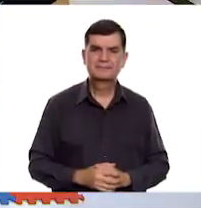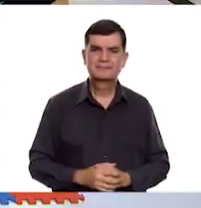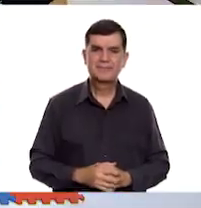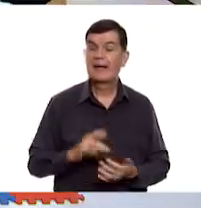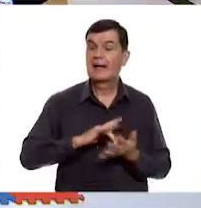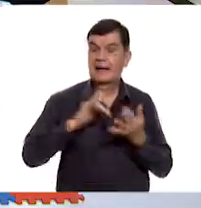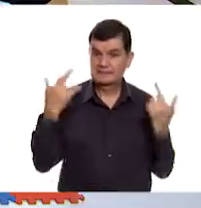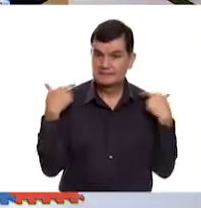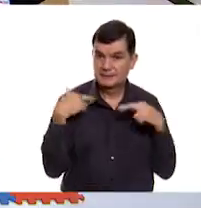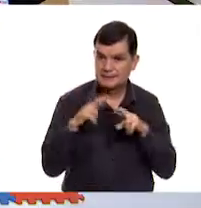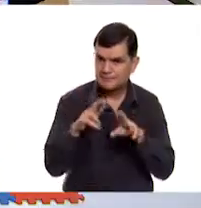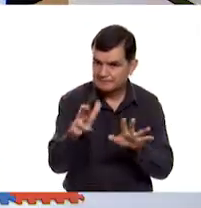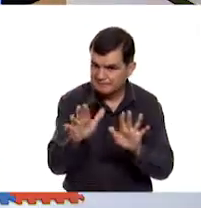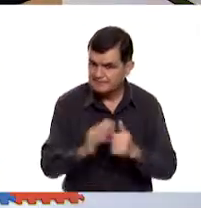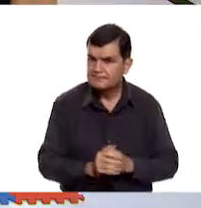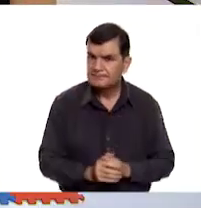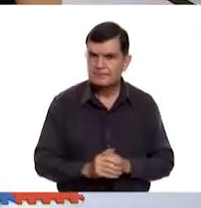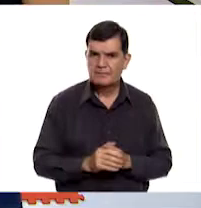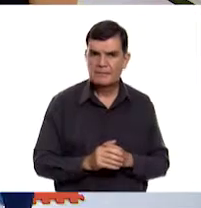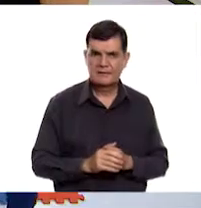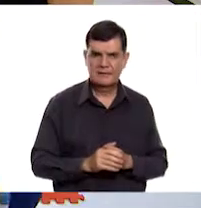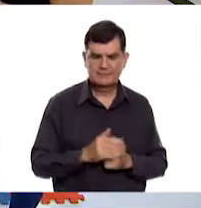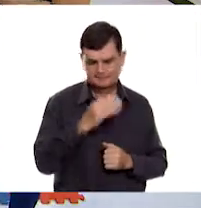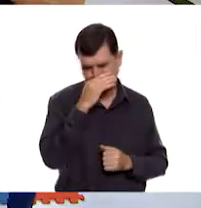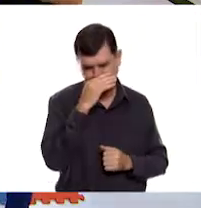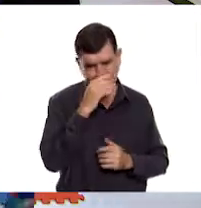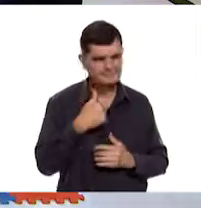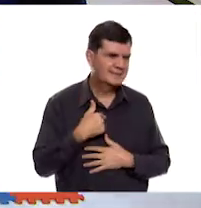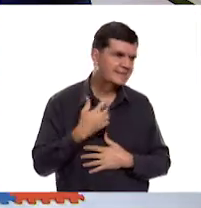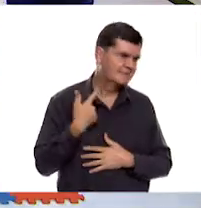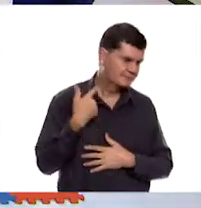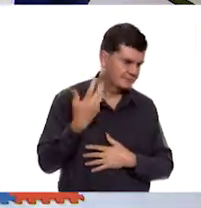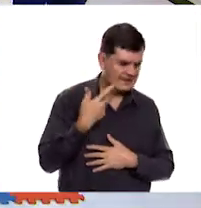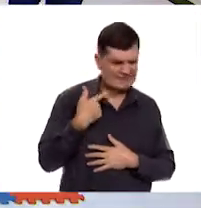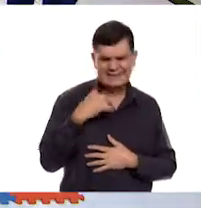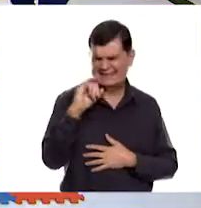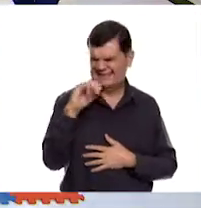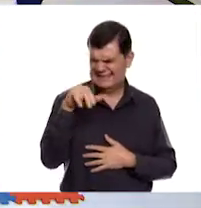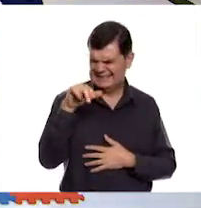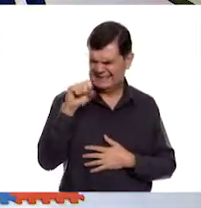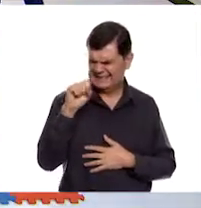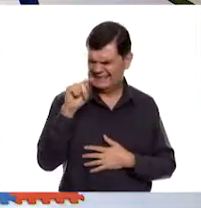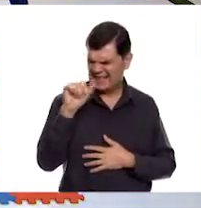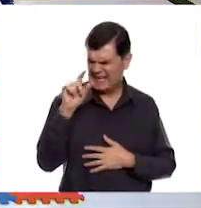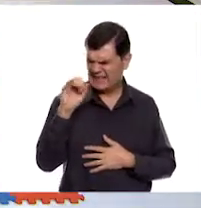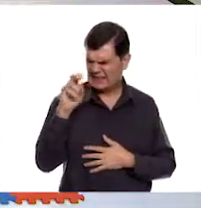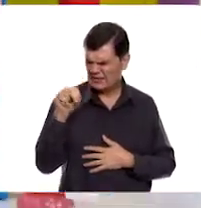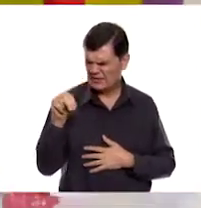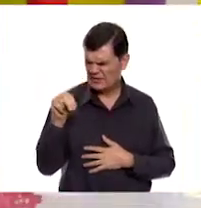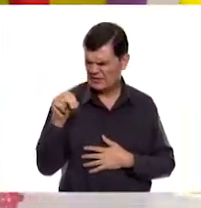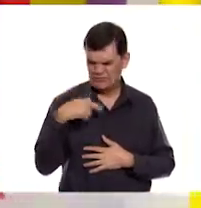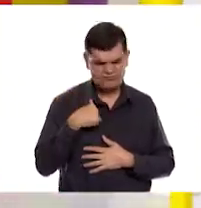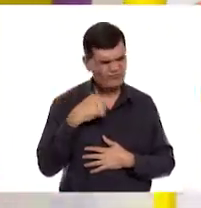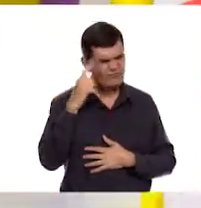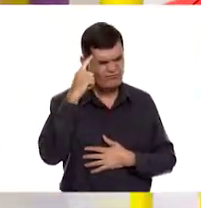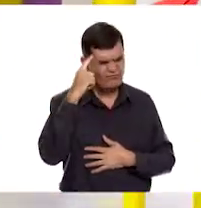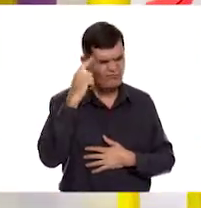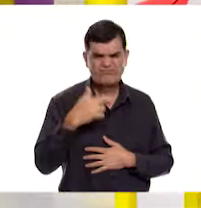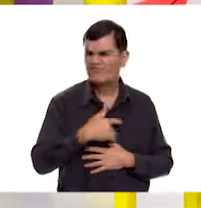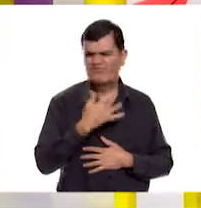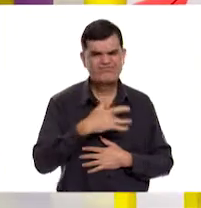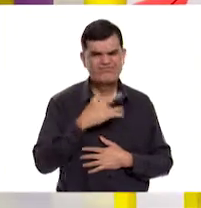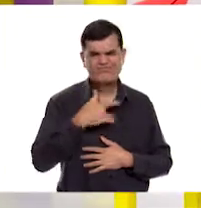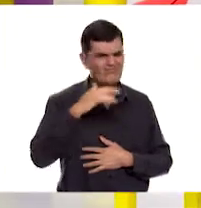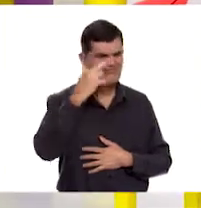Gracias, maestro Mar. Yo me acuerdo que hicimos eso de la instalación, pero ¿me puedes ayudar con el concepto? Porque no me acuerdo muy